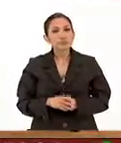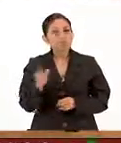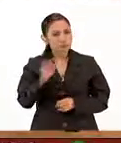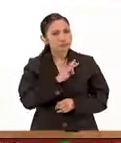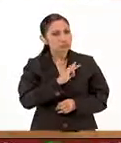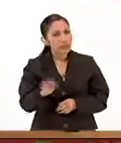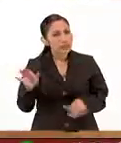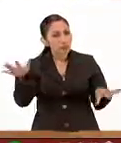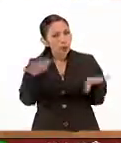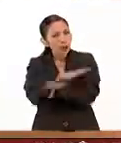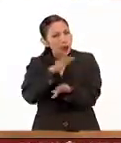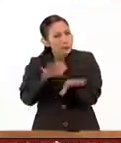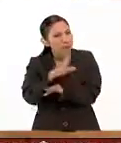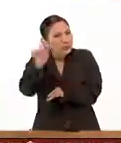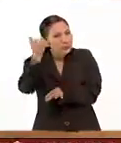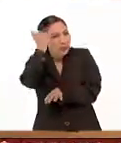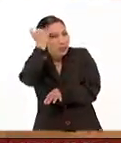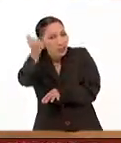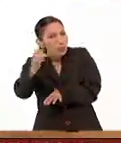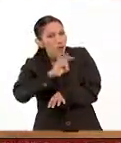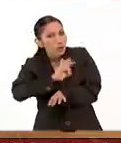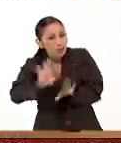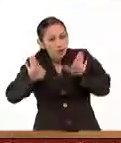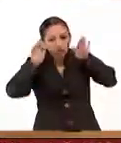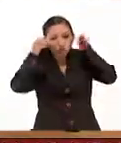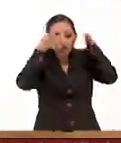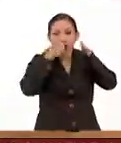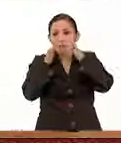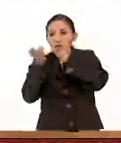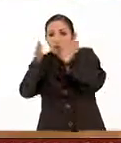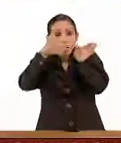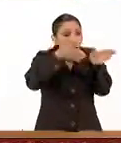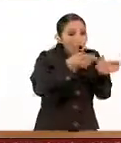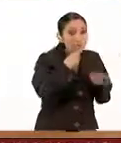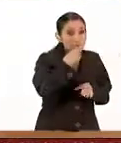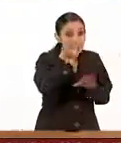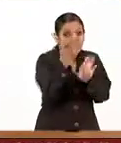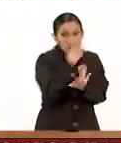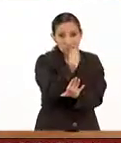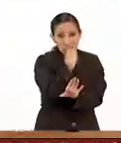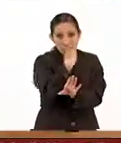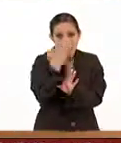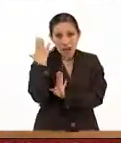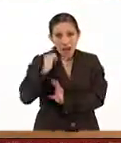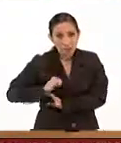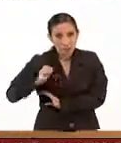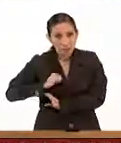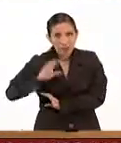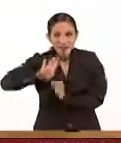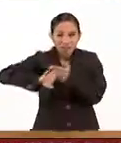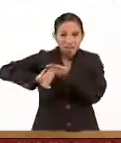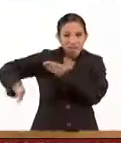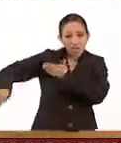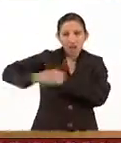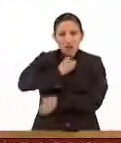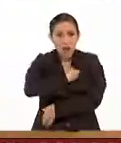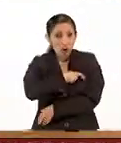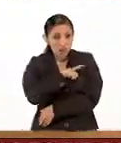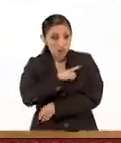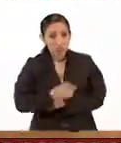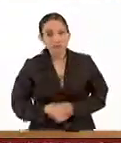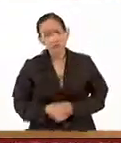¿se puede revertir esa tendencia? ¿Se puede trabajar en volver a utilizar lo que comíamos antes y evitar problemas de salud pública?